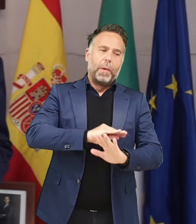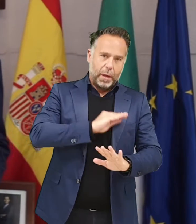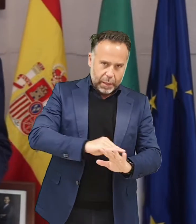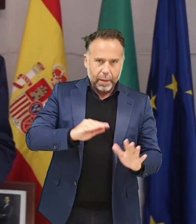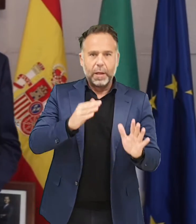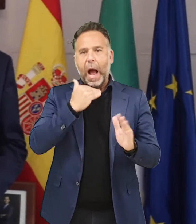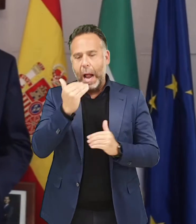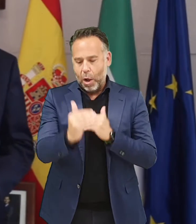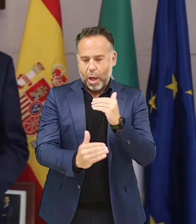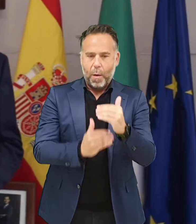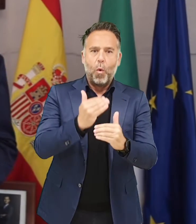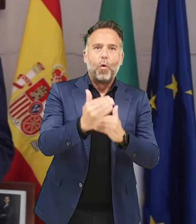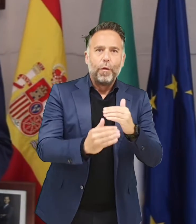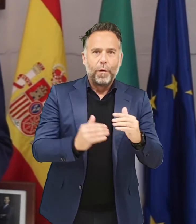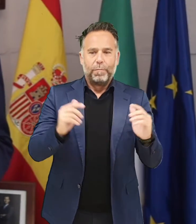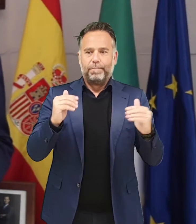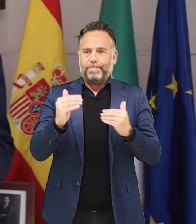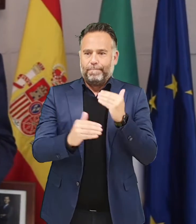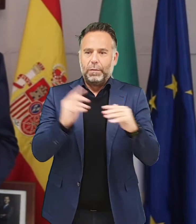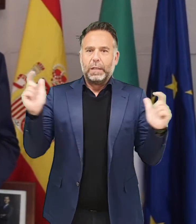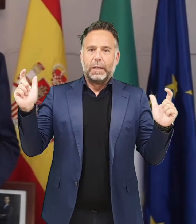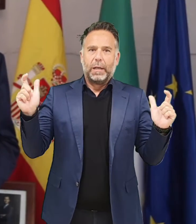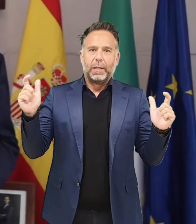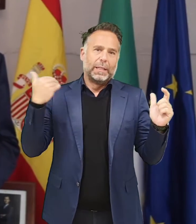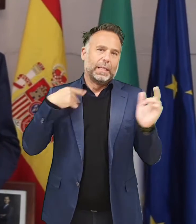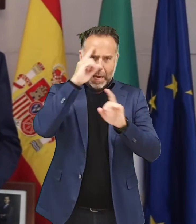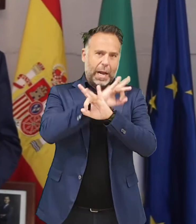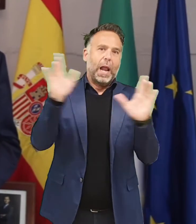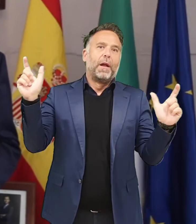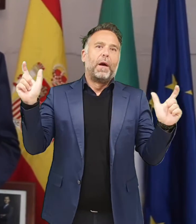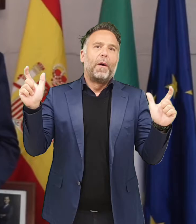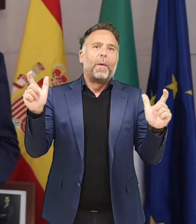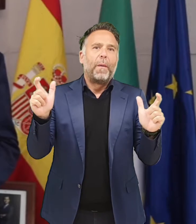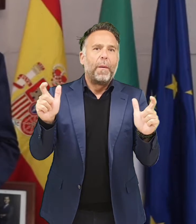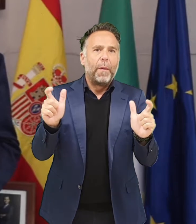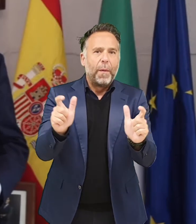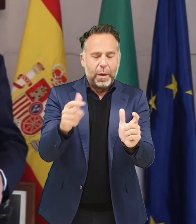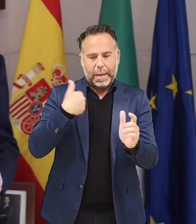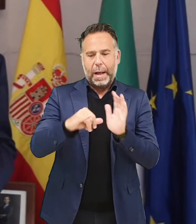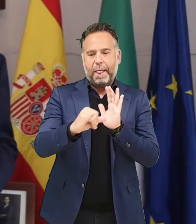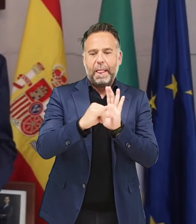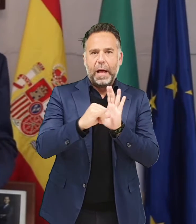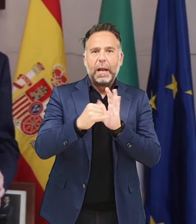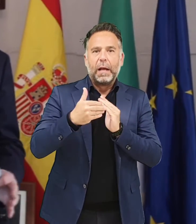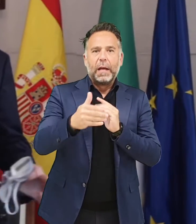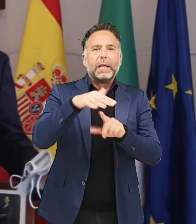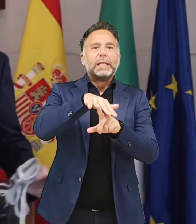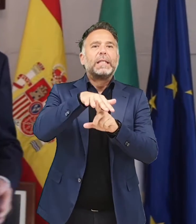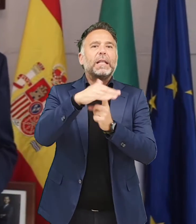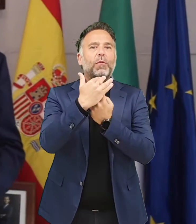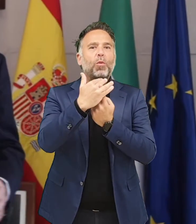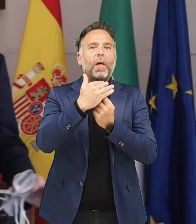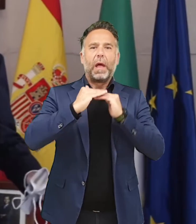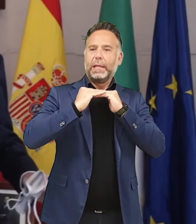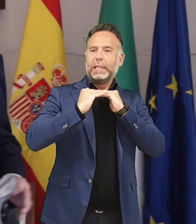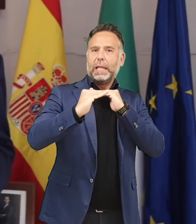muy positiva esos datos que reflejan que la evolución va en términos ya, digamos, de acercarnos